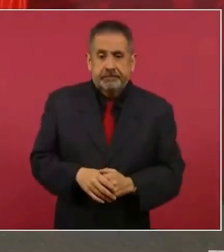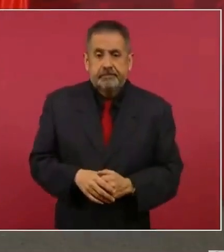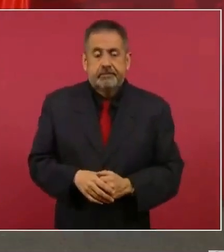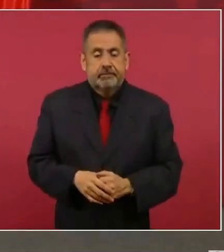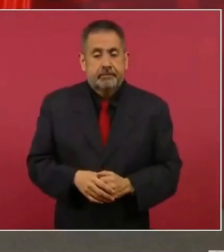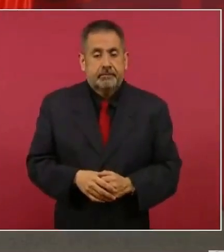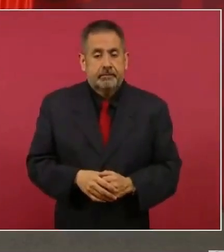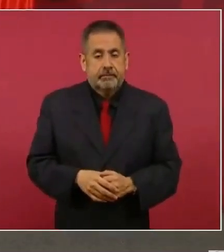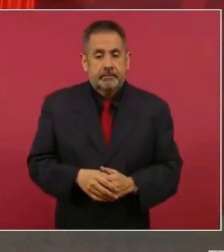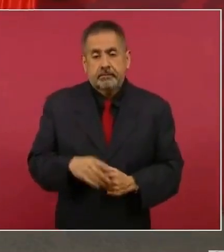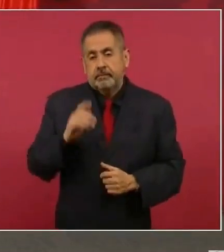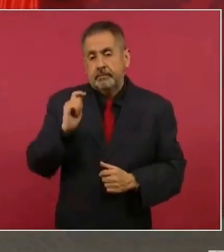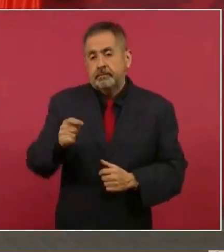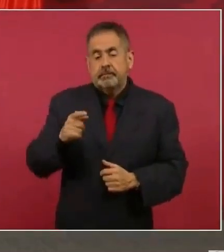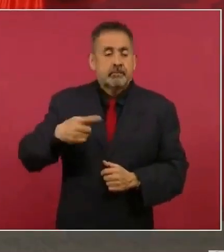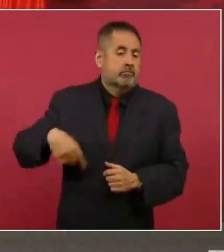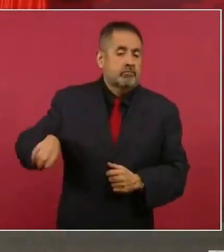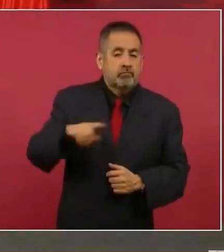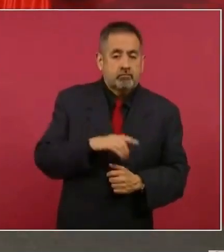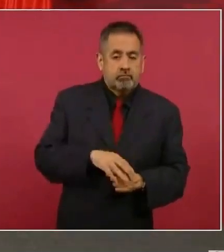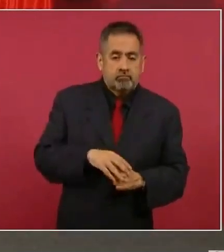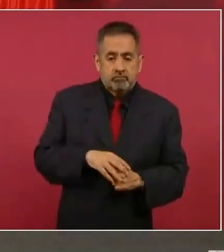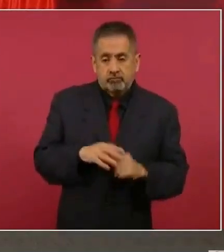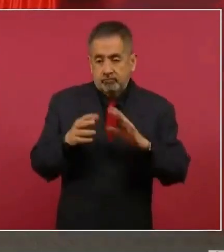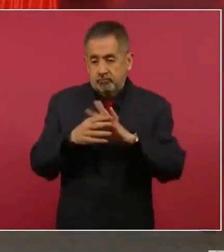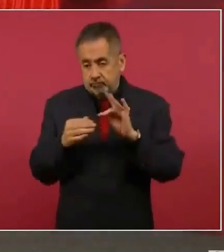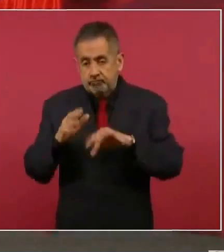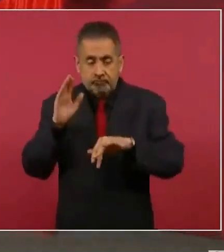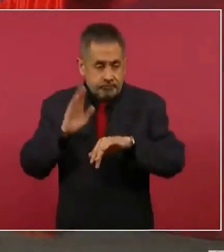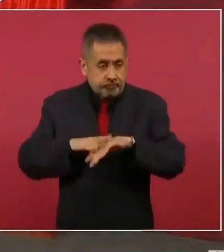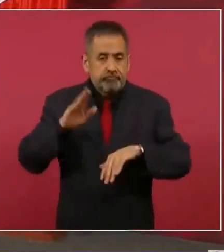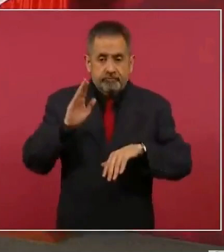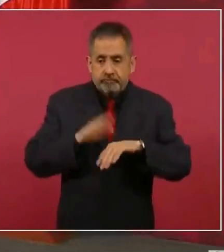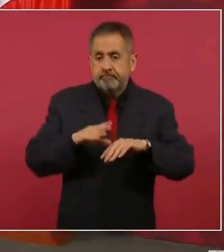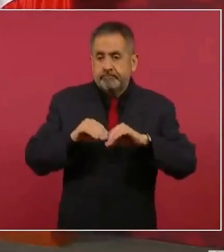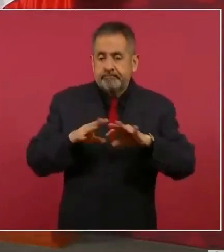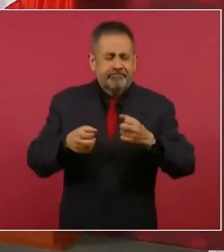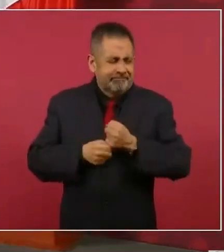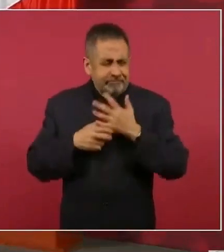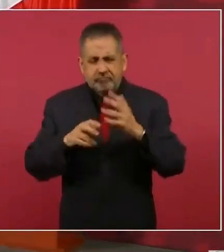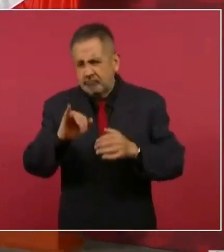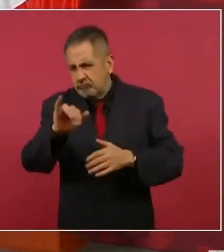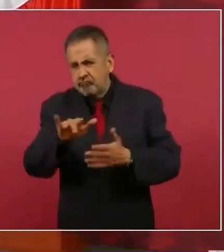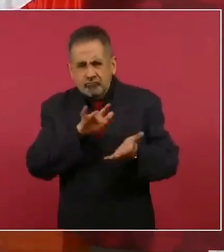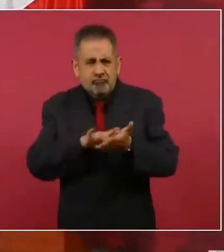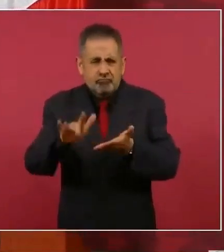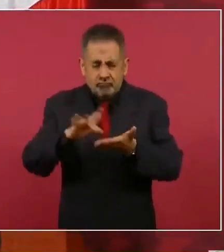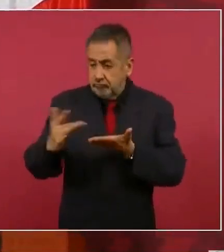se expresa más todavía esa solidaridad.